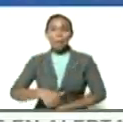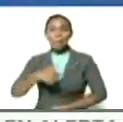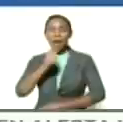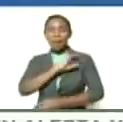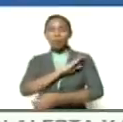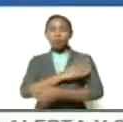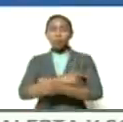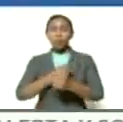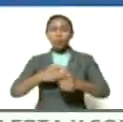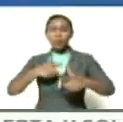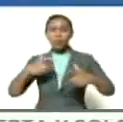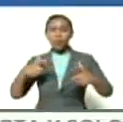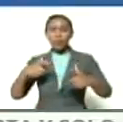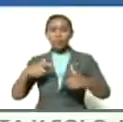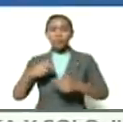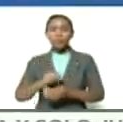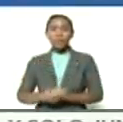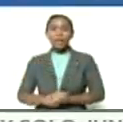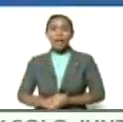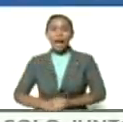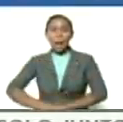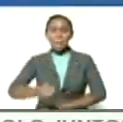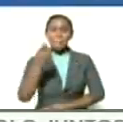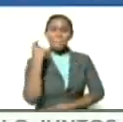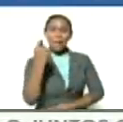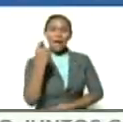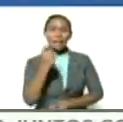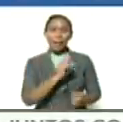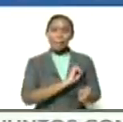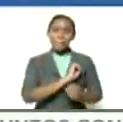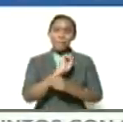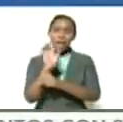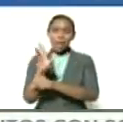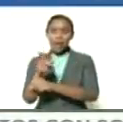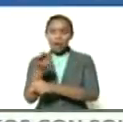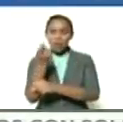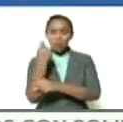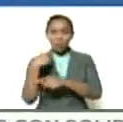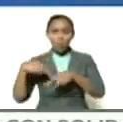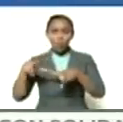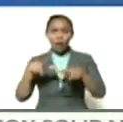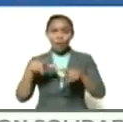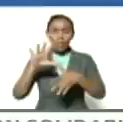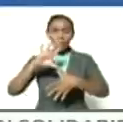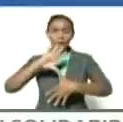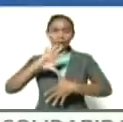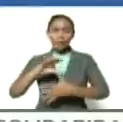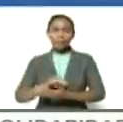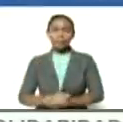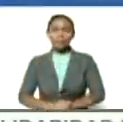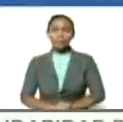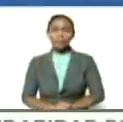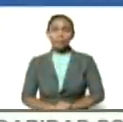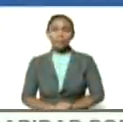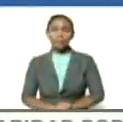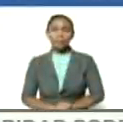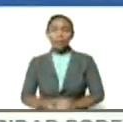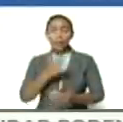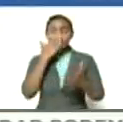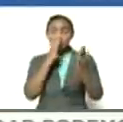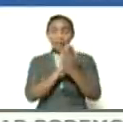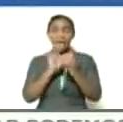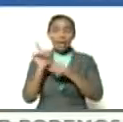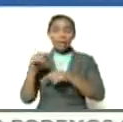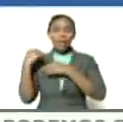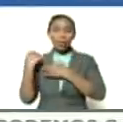abundantes tropas jamás enviadas a ningún lugar de América y frente a esas